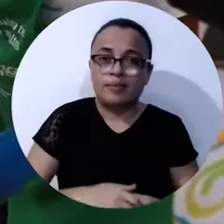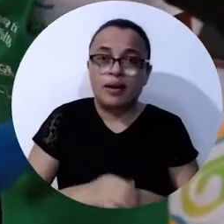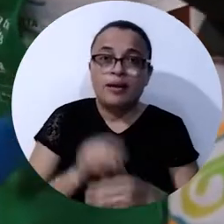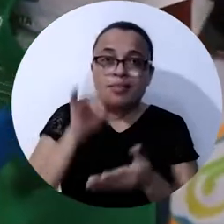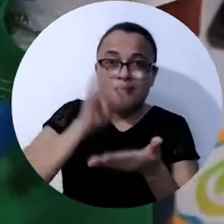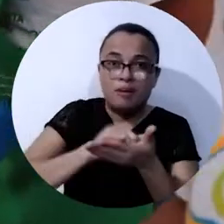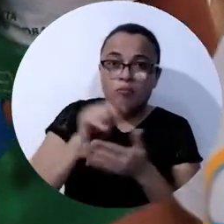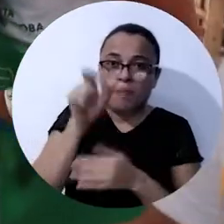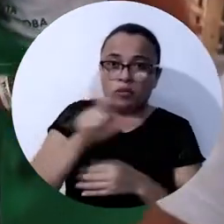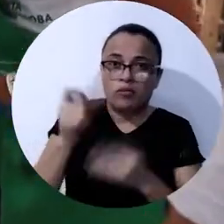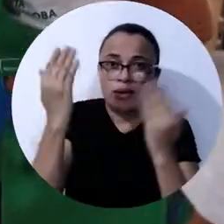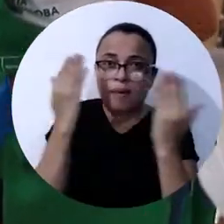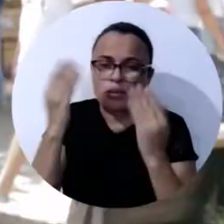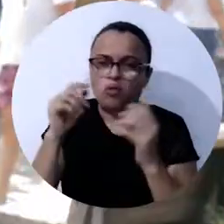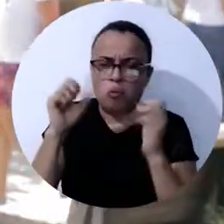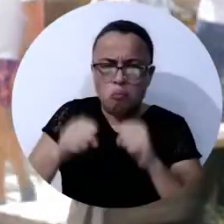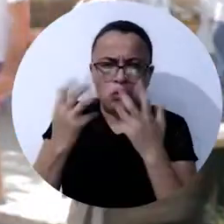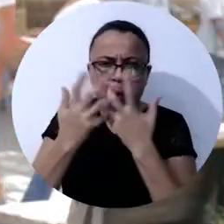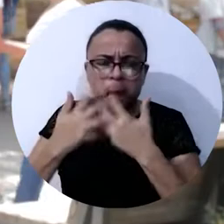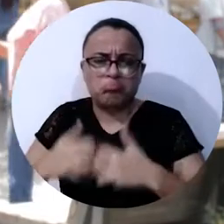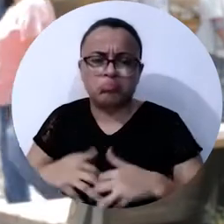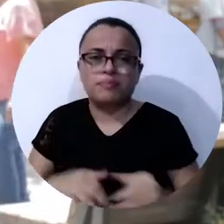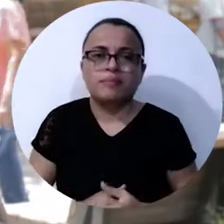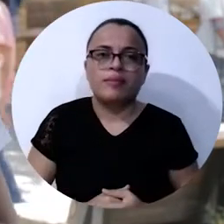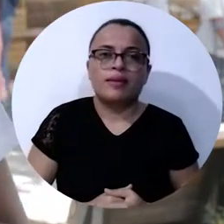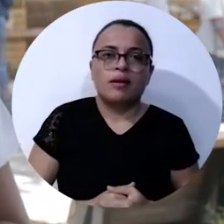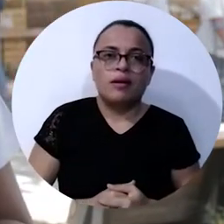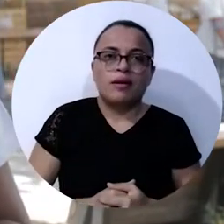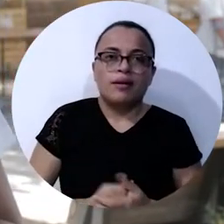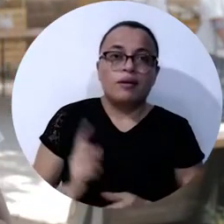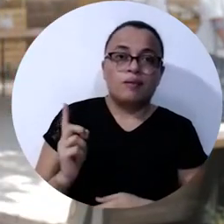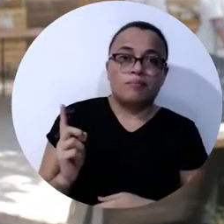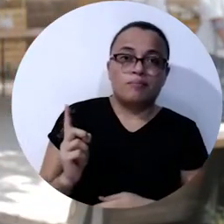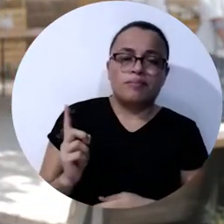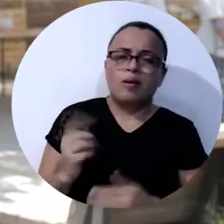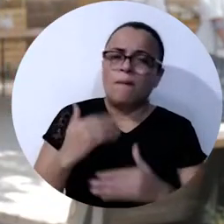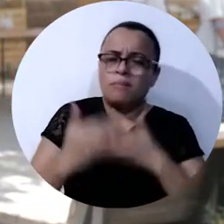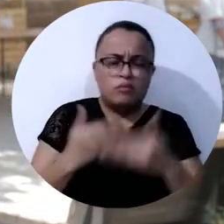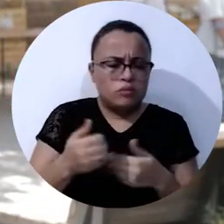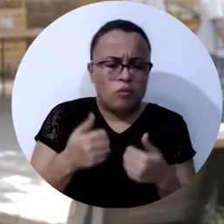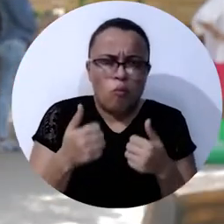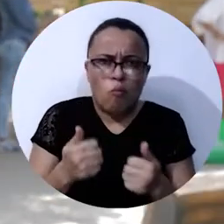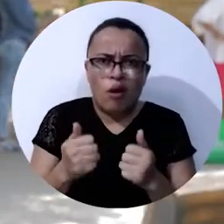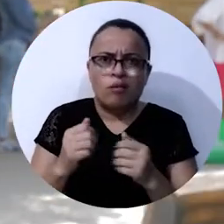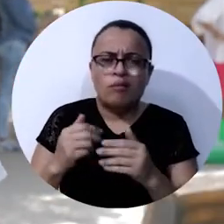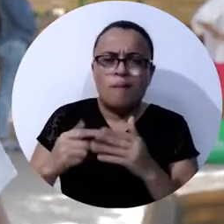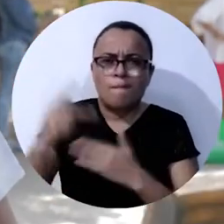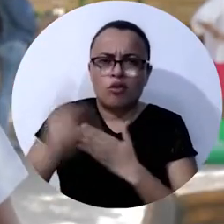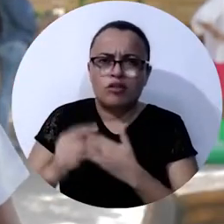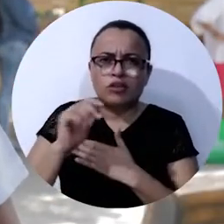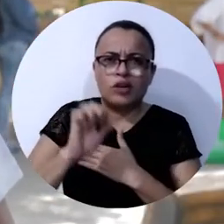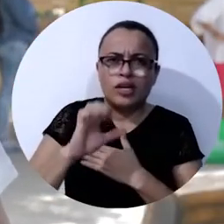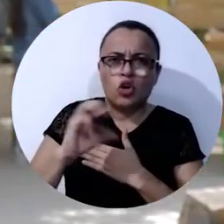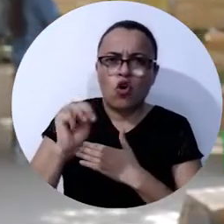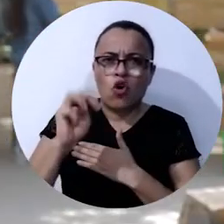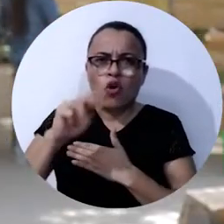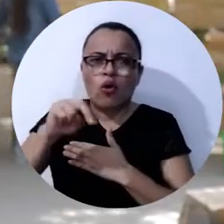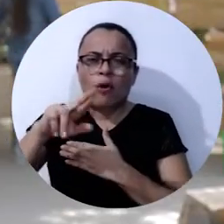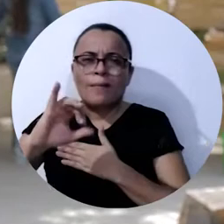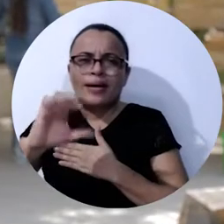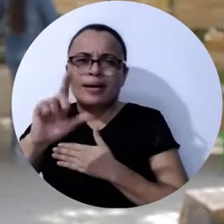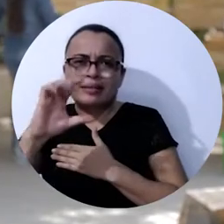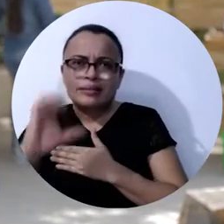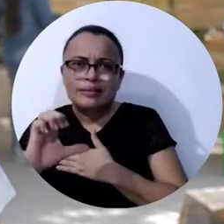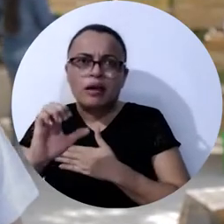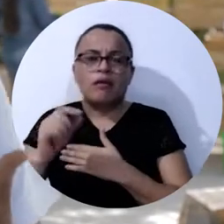convertirse en empresarios rurales. Estoy y ve que se está haciendo un proceso muy bueno dentro del proyecto e-commerce donde nos han llevado a